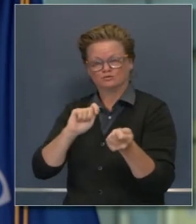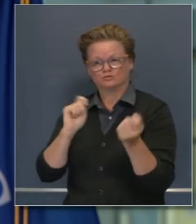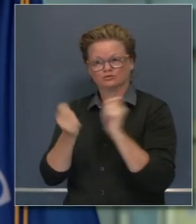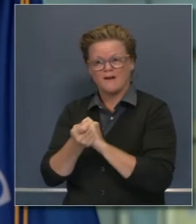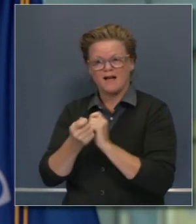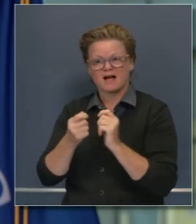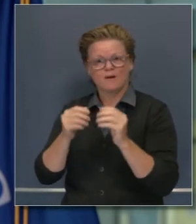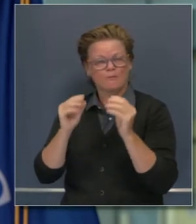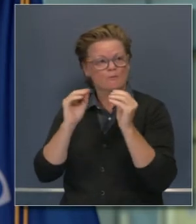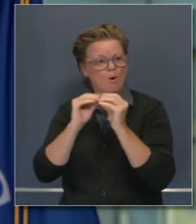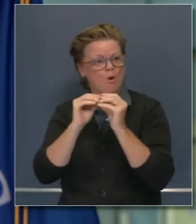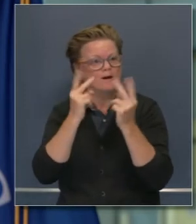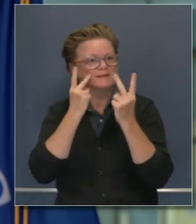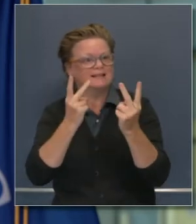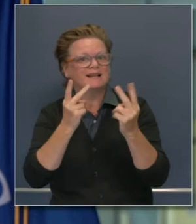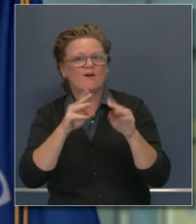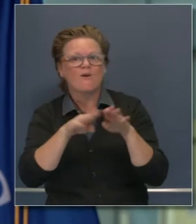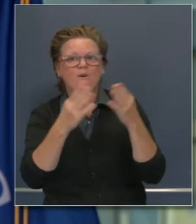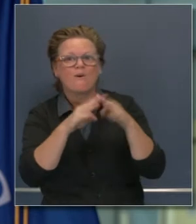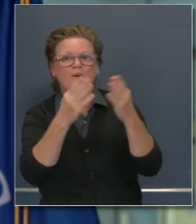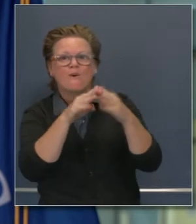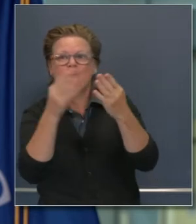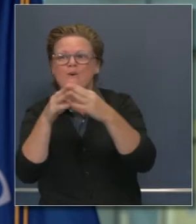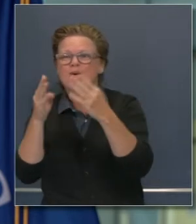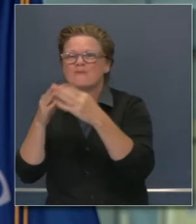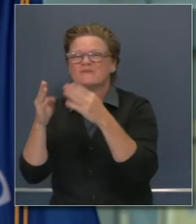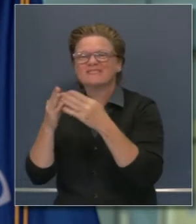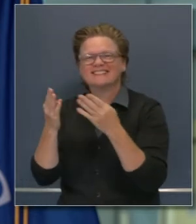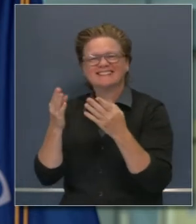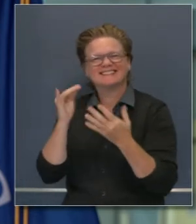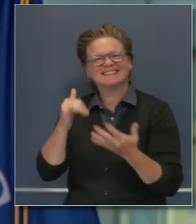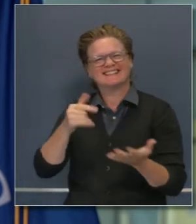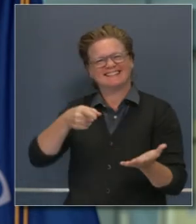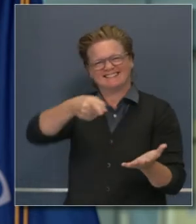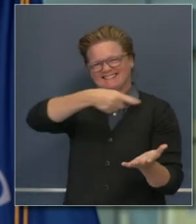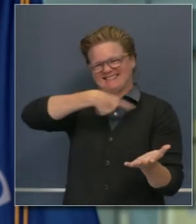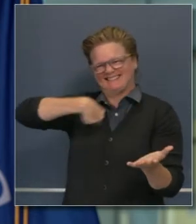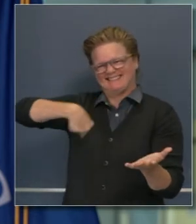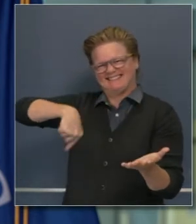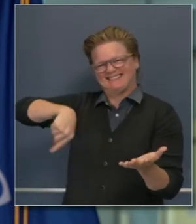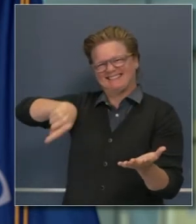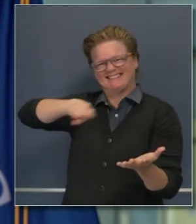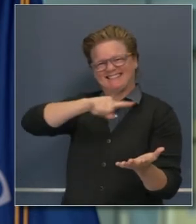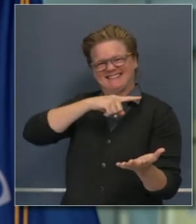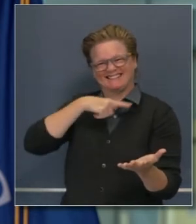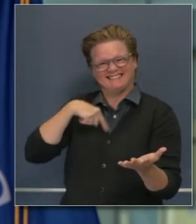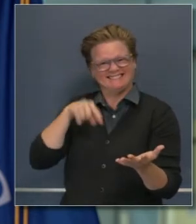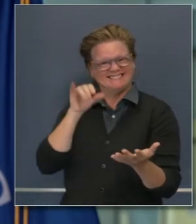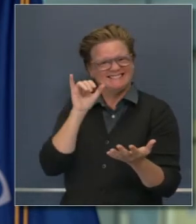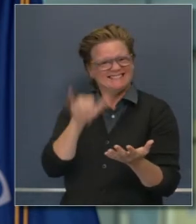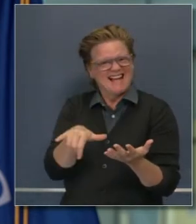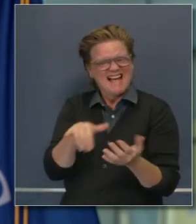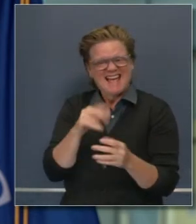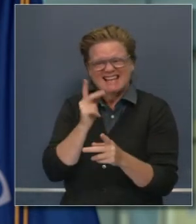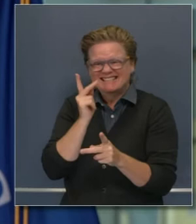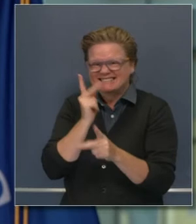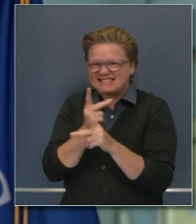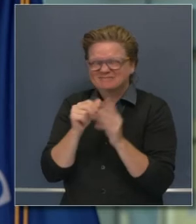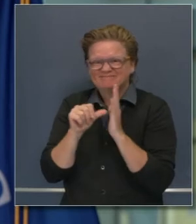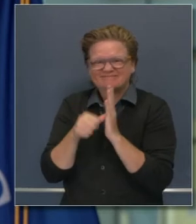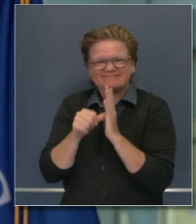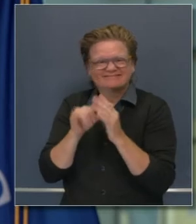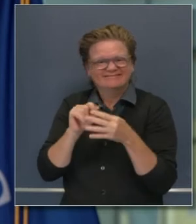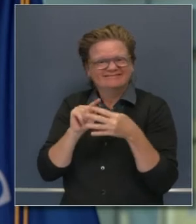quedarse en casa y al reabrir sectores de la economía es de seguir expidiendo estos